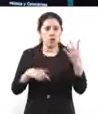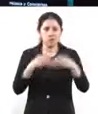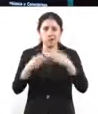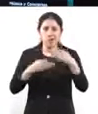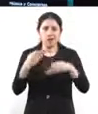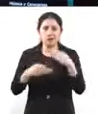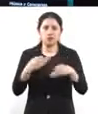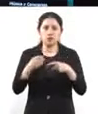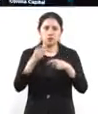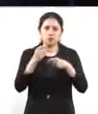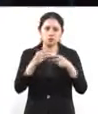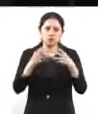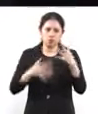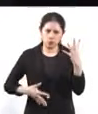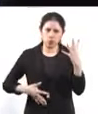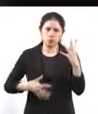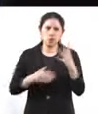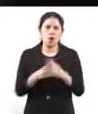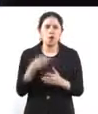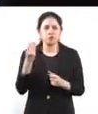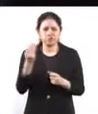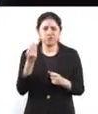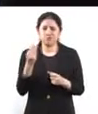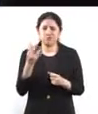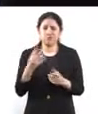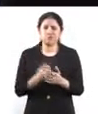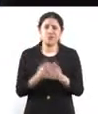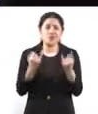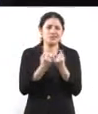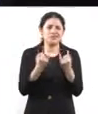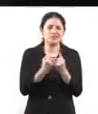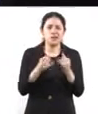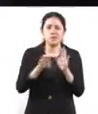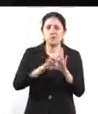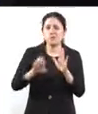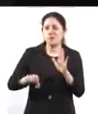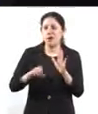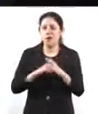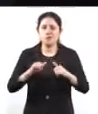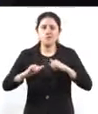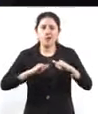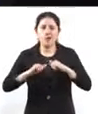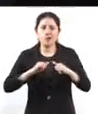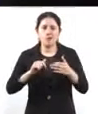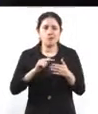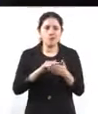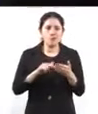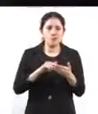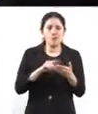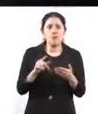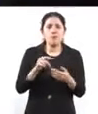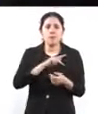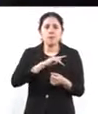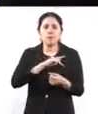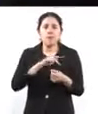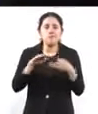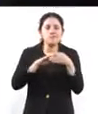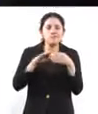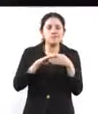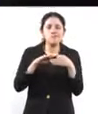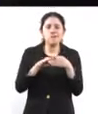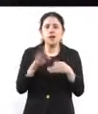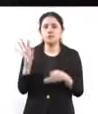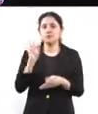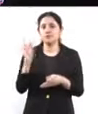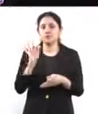muchos más eventos, ¿no? También pueden verlo por lugares, a veces uno tiene el interés de ver cuál es la oferta que se viene en